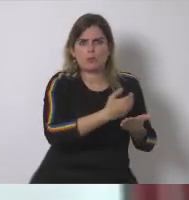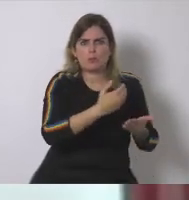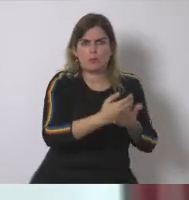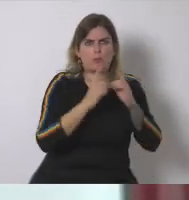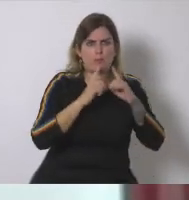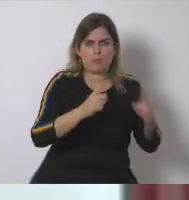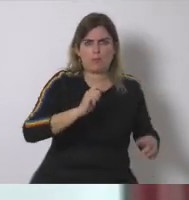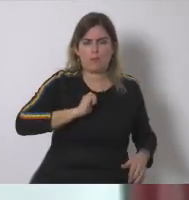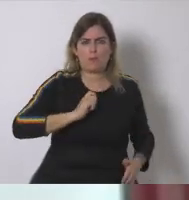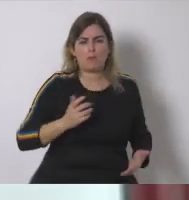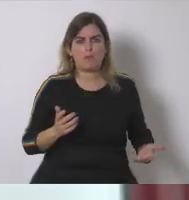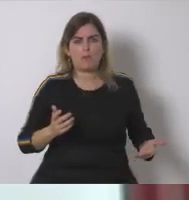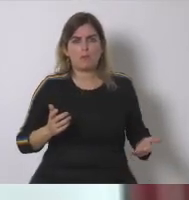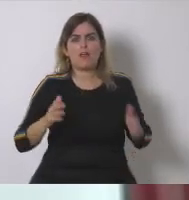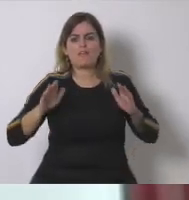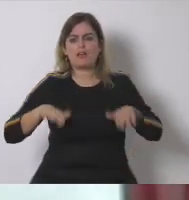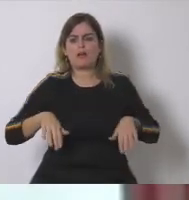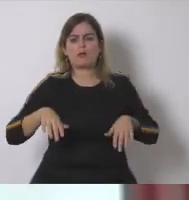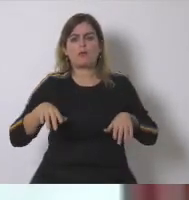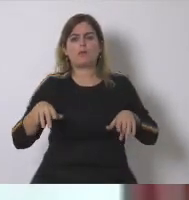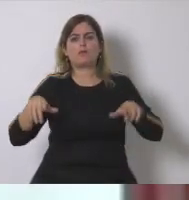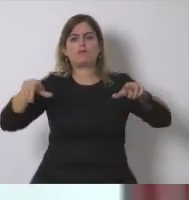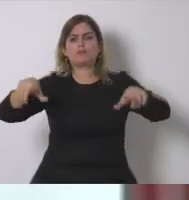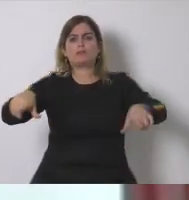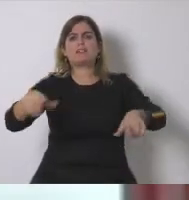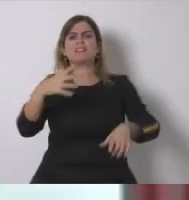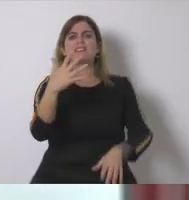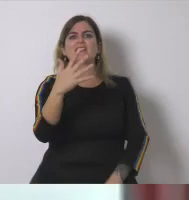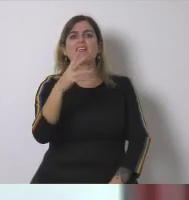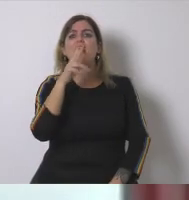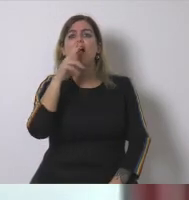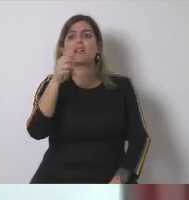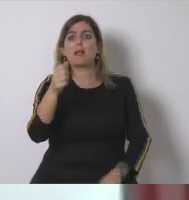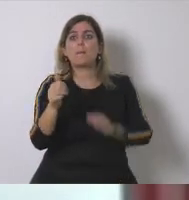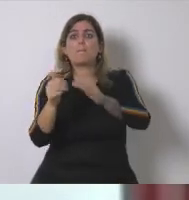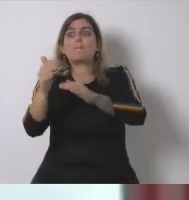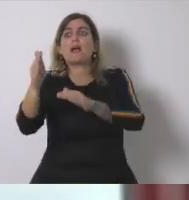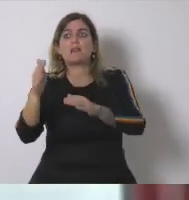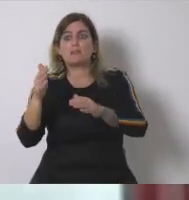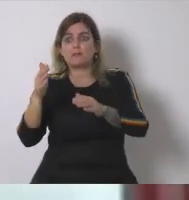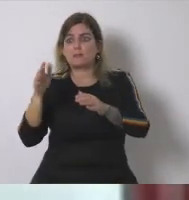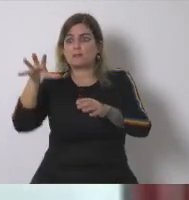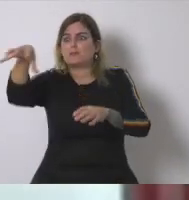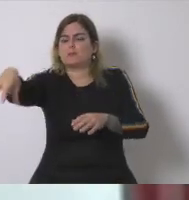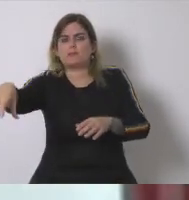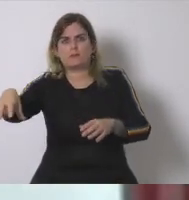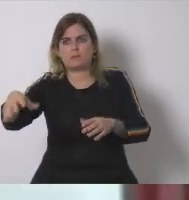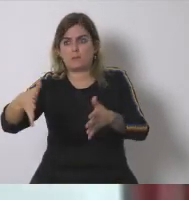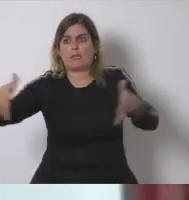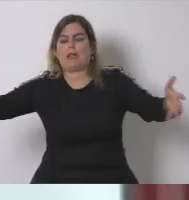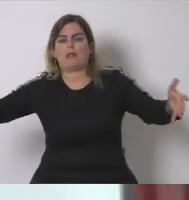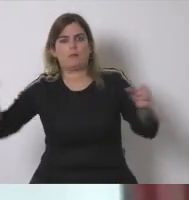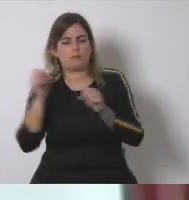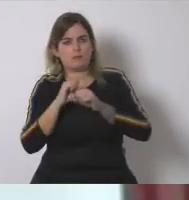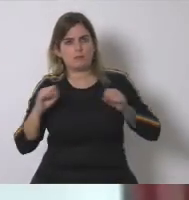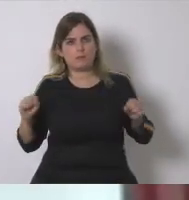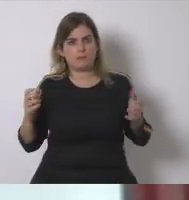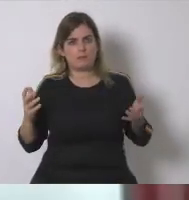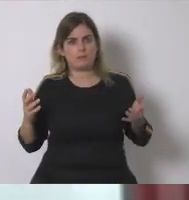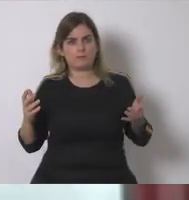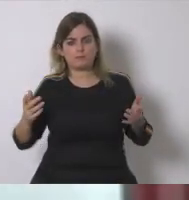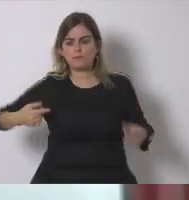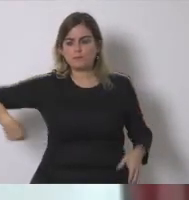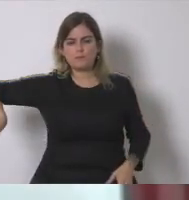pero difícilmente las personas del entorno con una vaya a acceder a una planta de más de